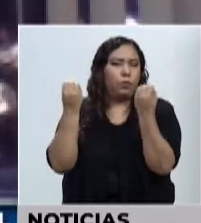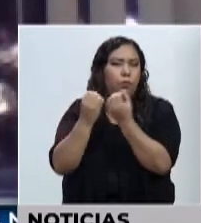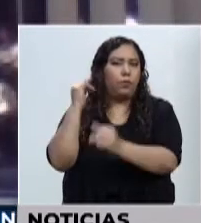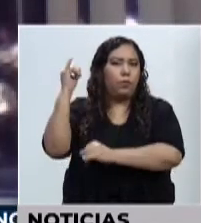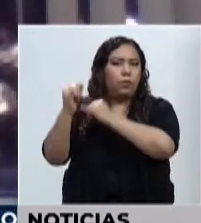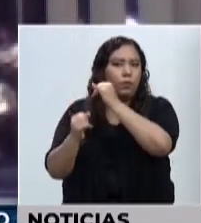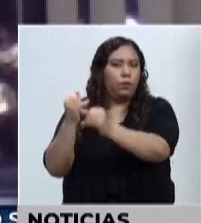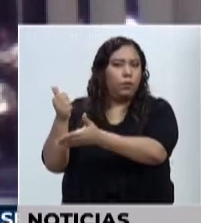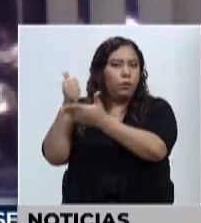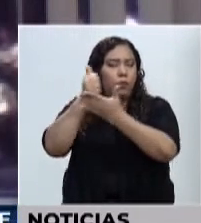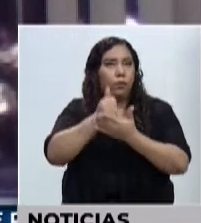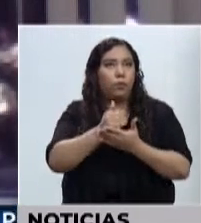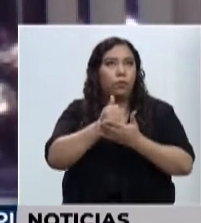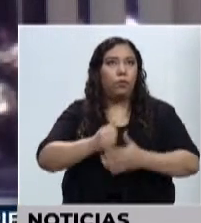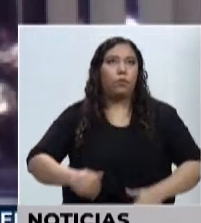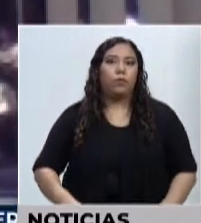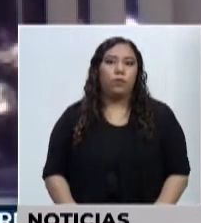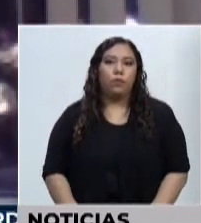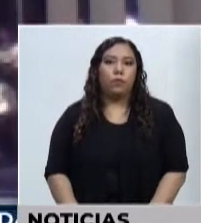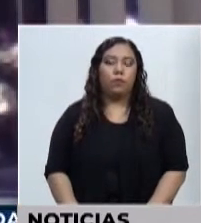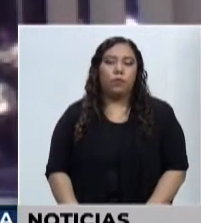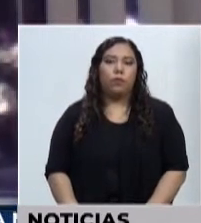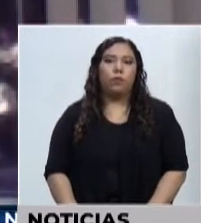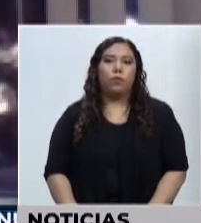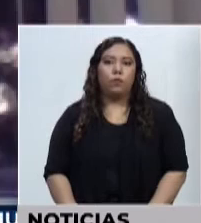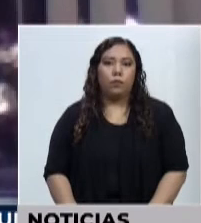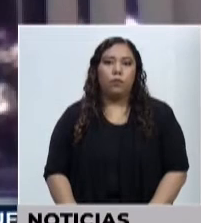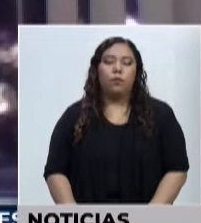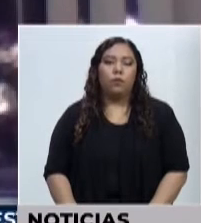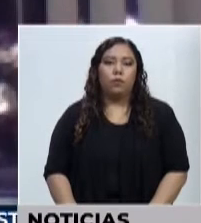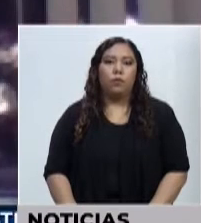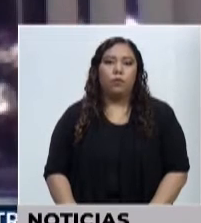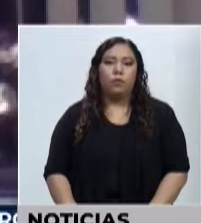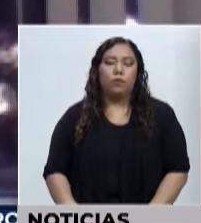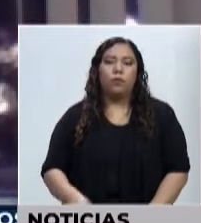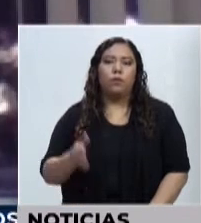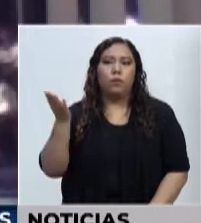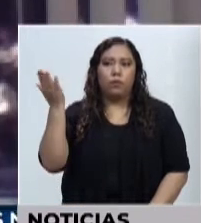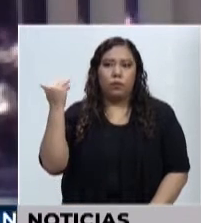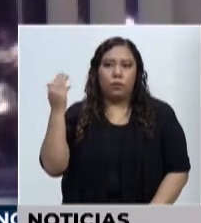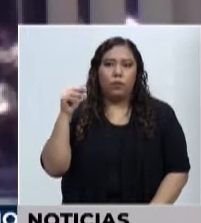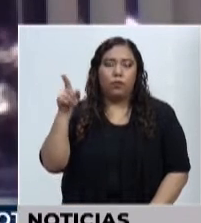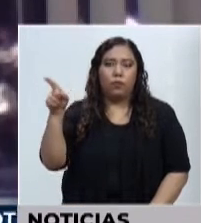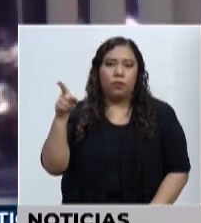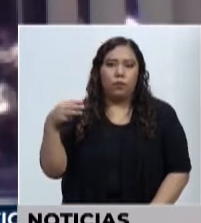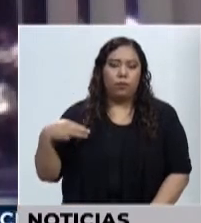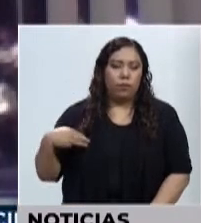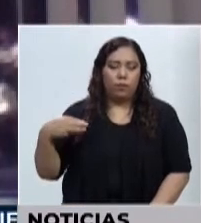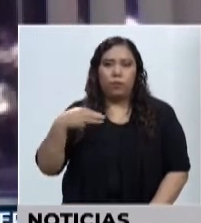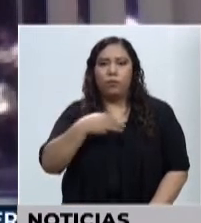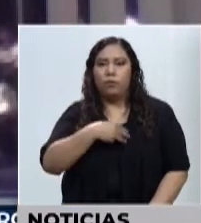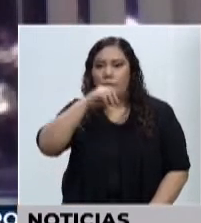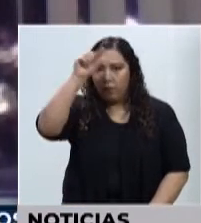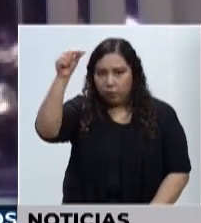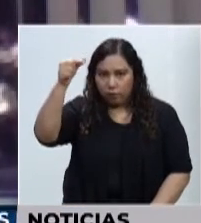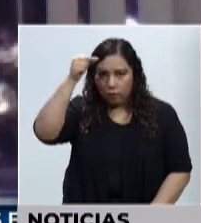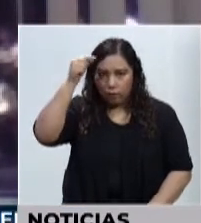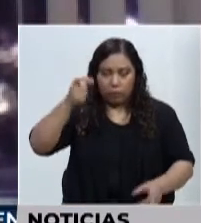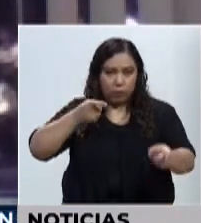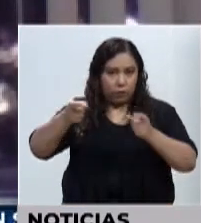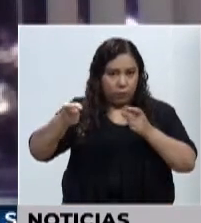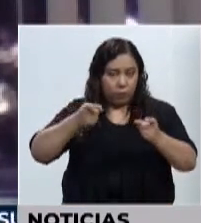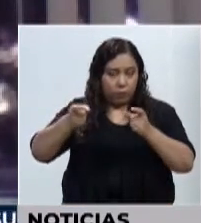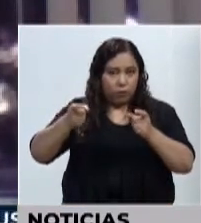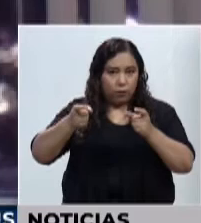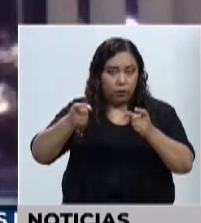una vez que se crea en el 2014 la Secretaría de Coordinación General de Gobierno, se le da el mandato de implementar